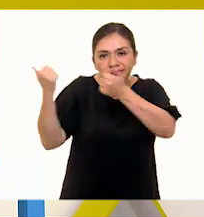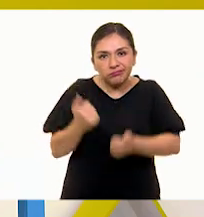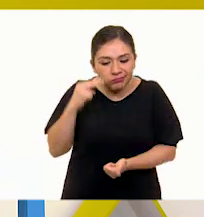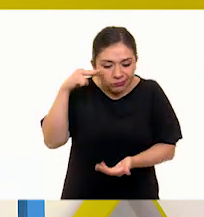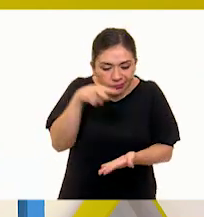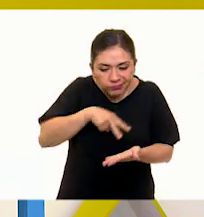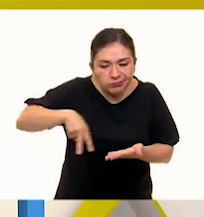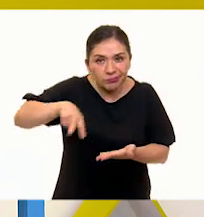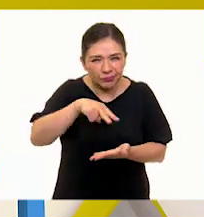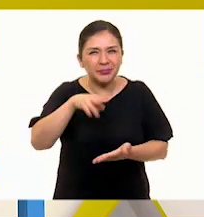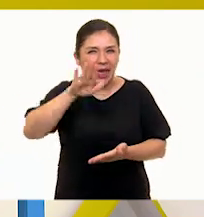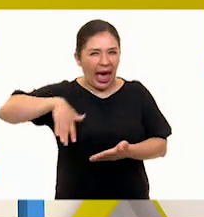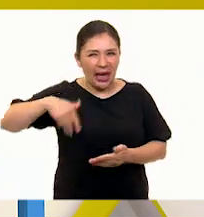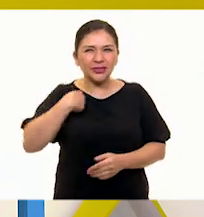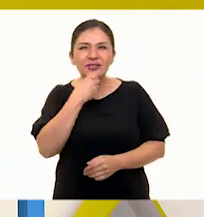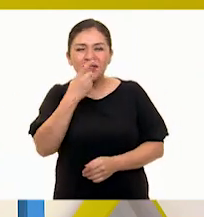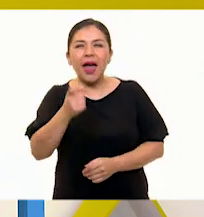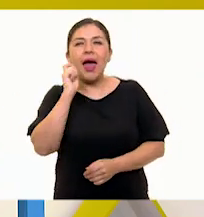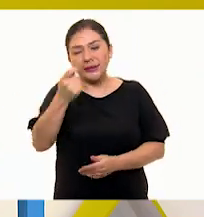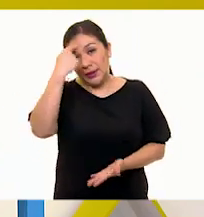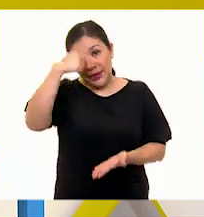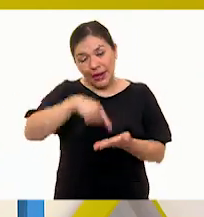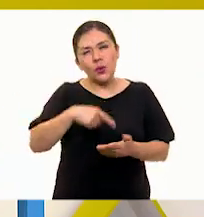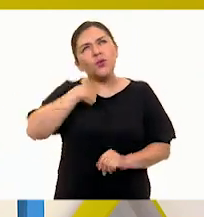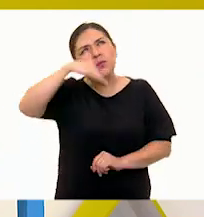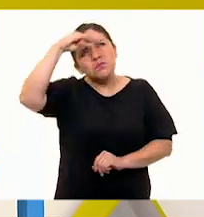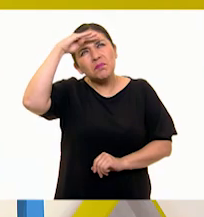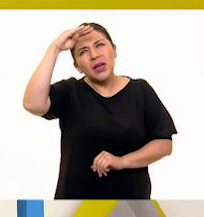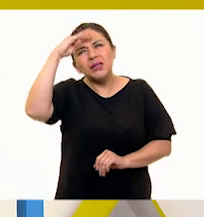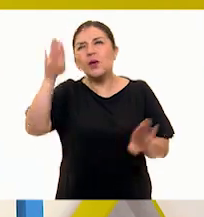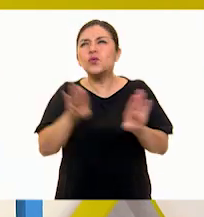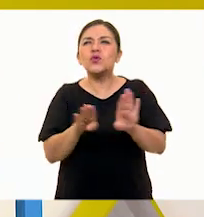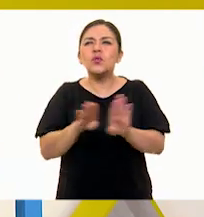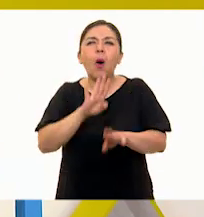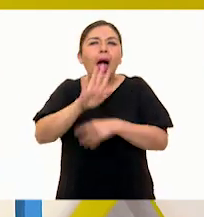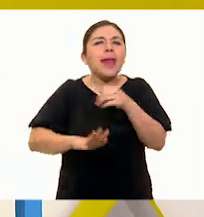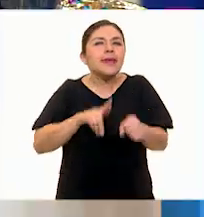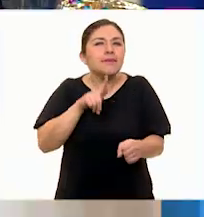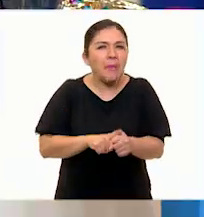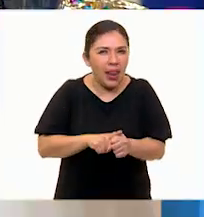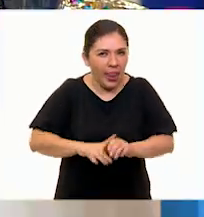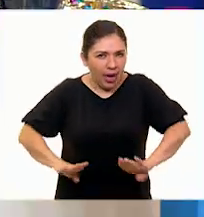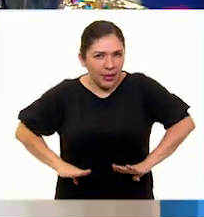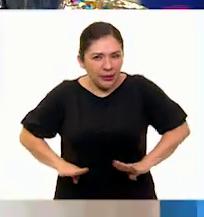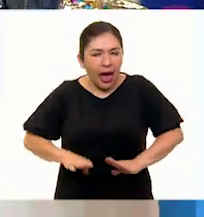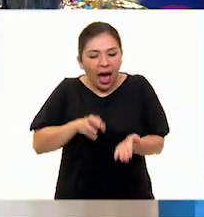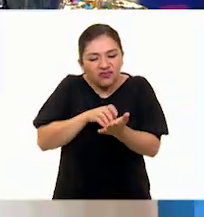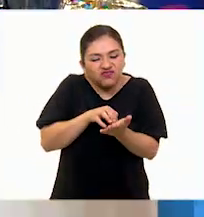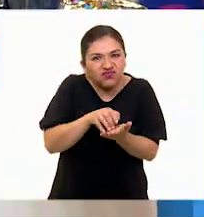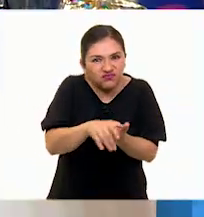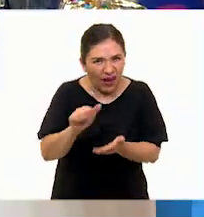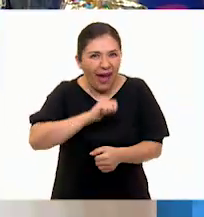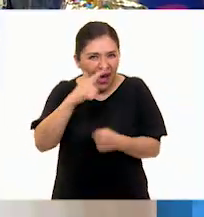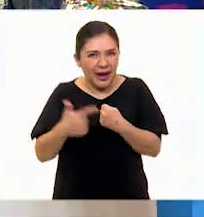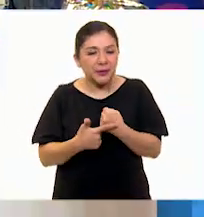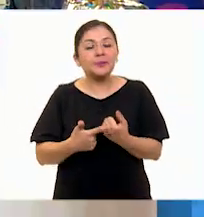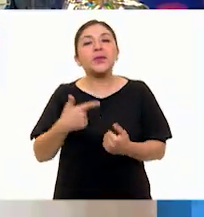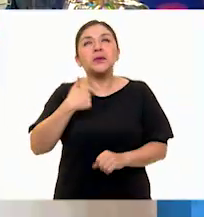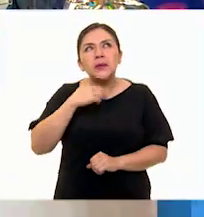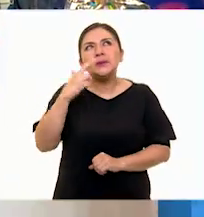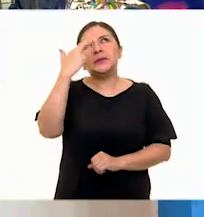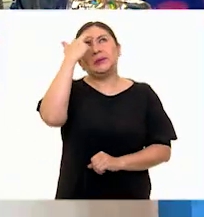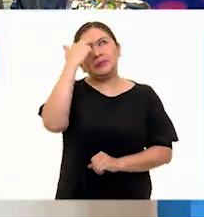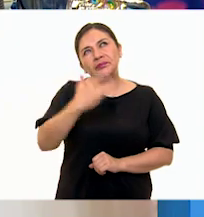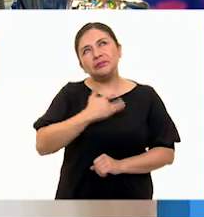bueno, como te decía, creo que he estado pensando como en un animal, en un bicho y pues recuerdo